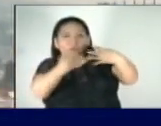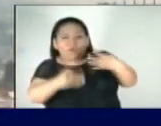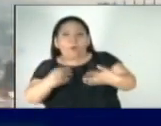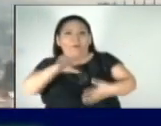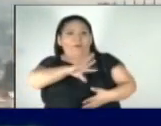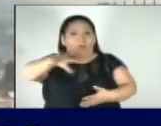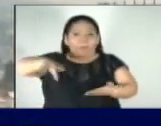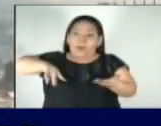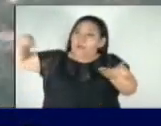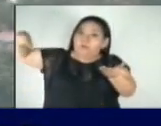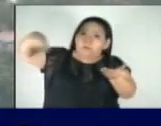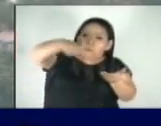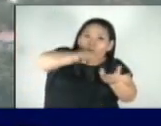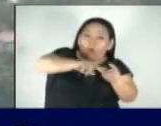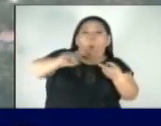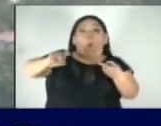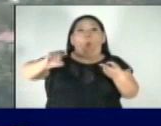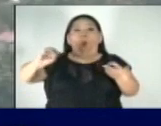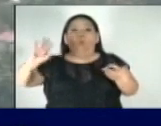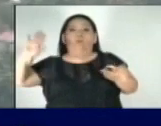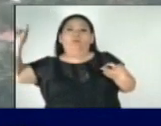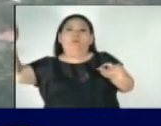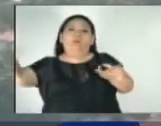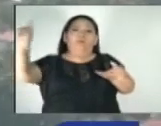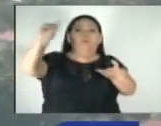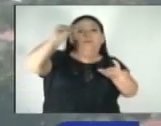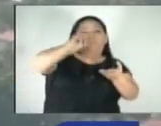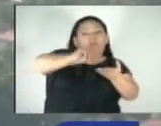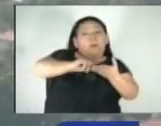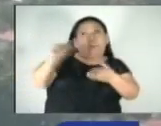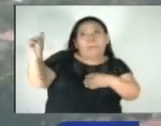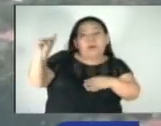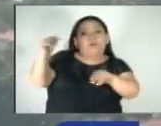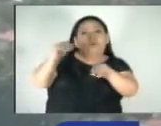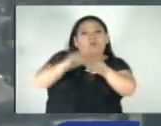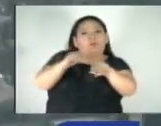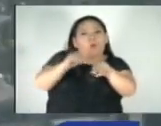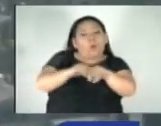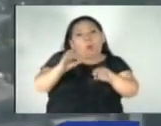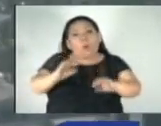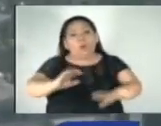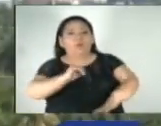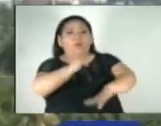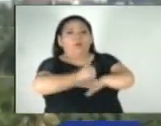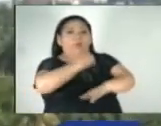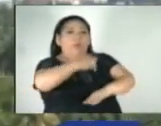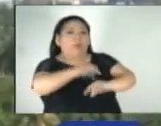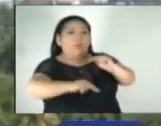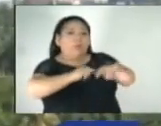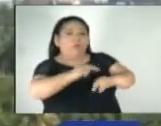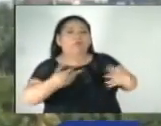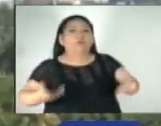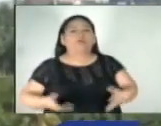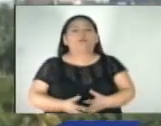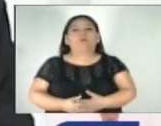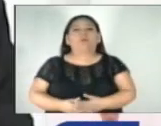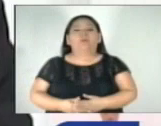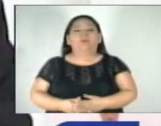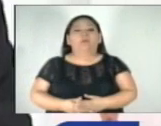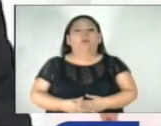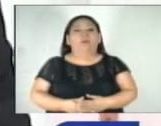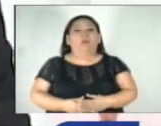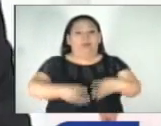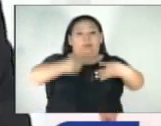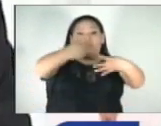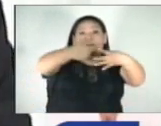remesas familiares, repatriación de capitales, obtención de créditos y rentabilidades de inversiones en títulos valores. Con esta